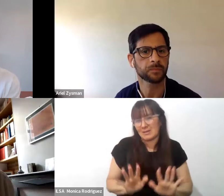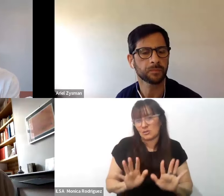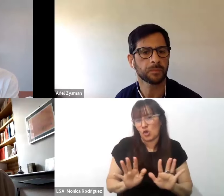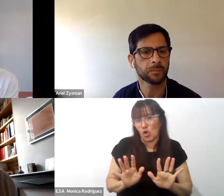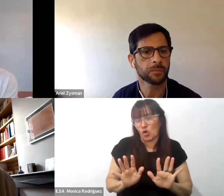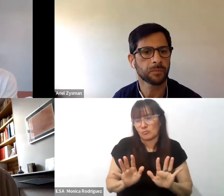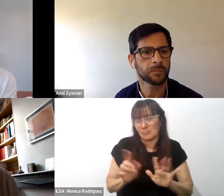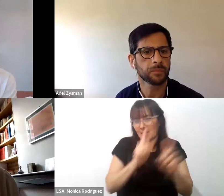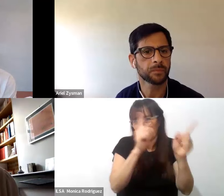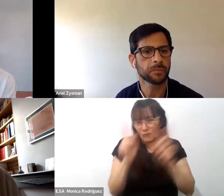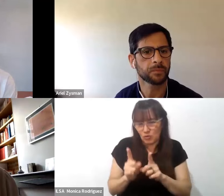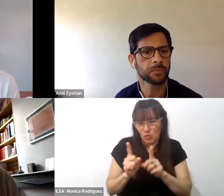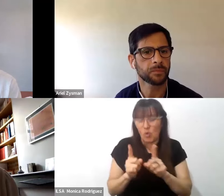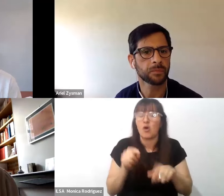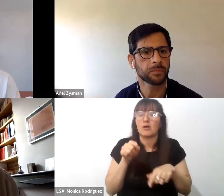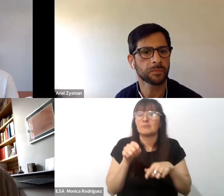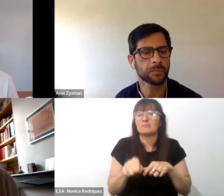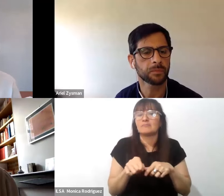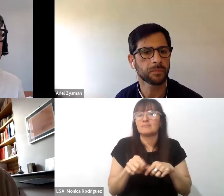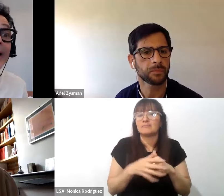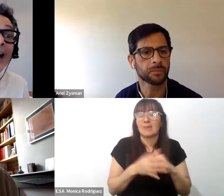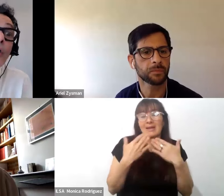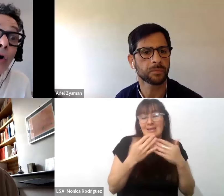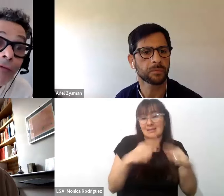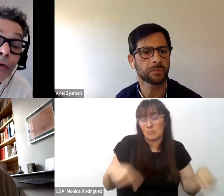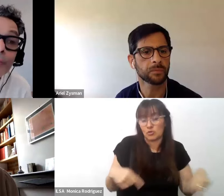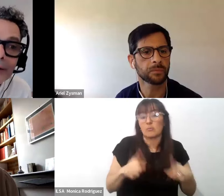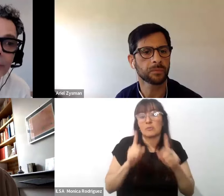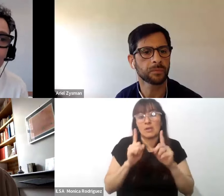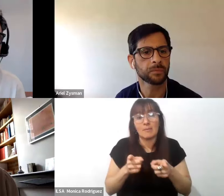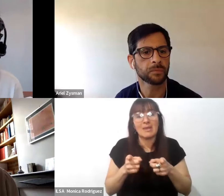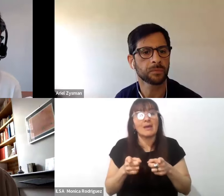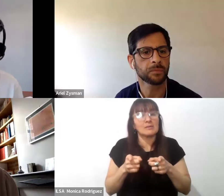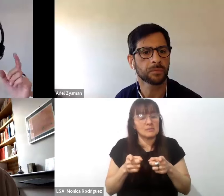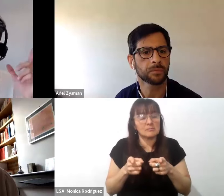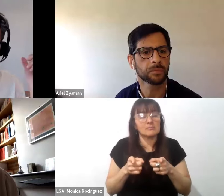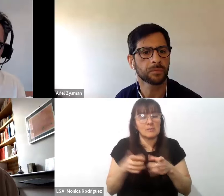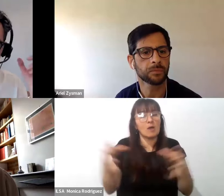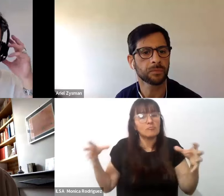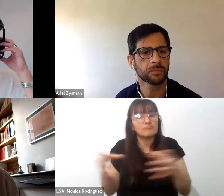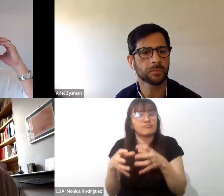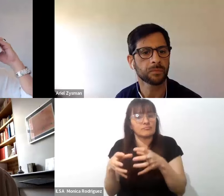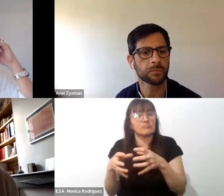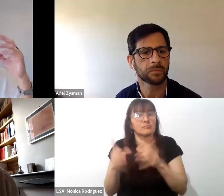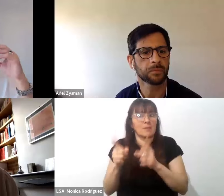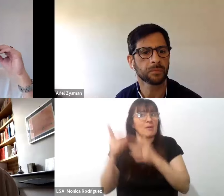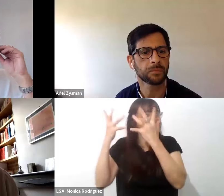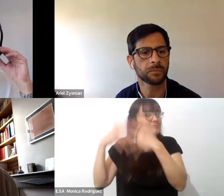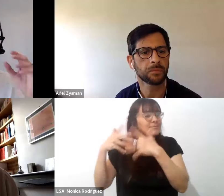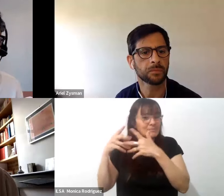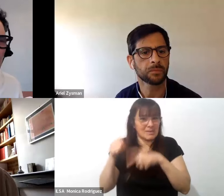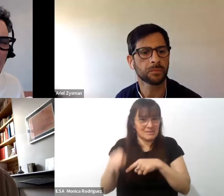horizontalizan sus relaciones a través del dispositivo sino también de la conformación y ahí repensar también la formación